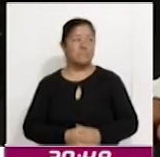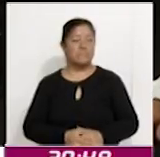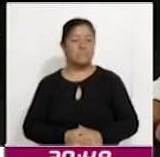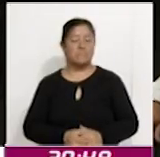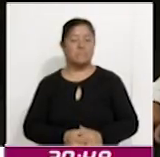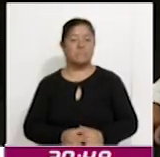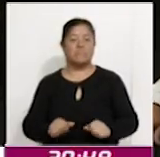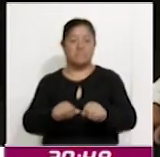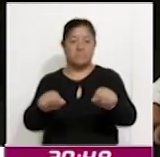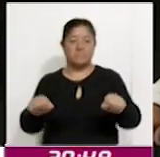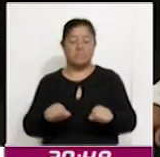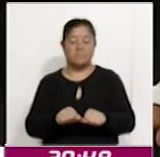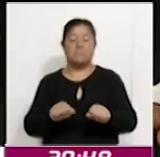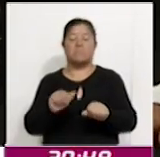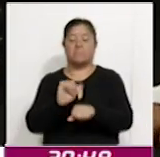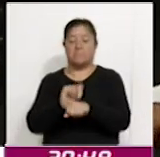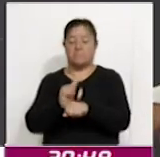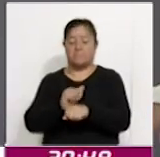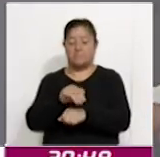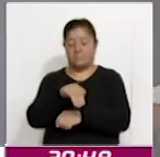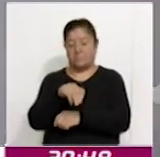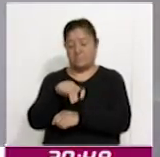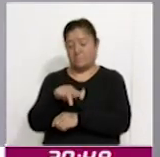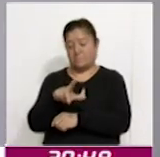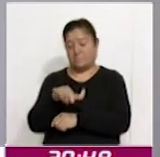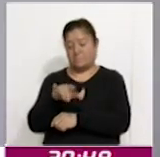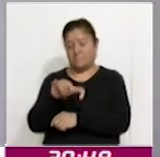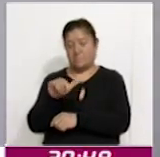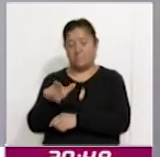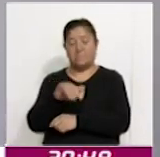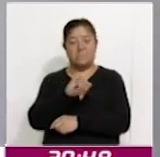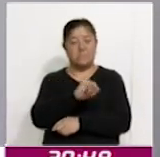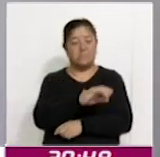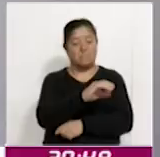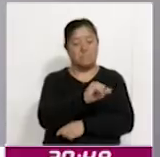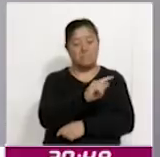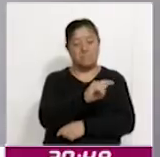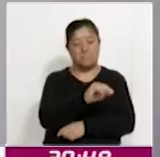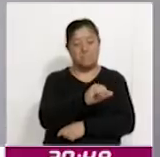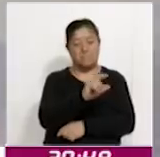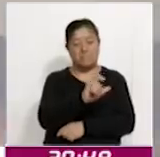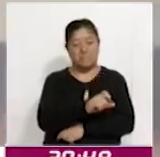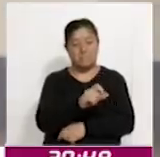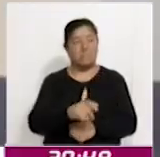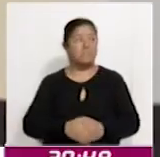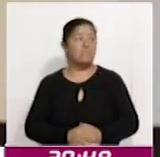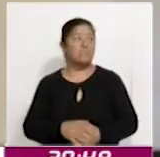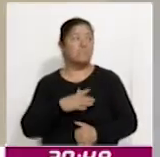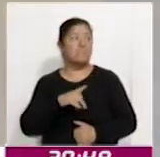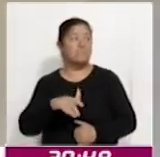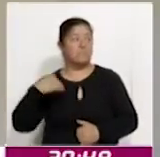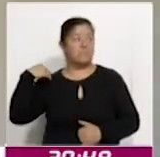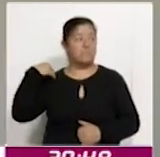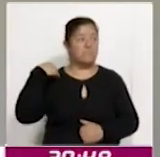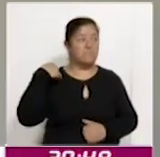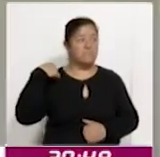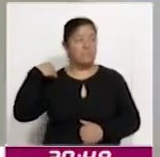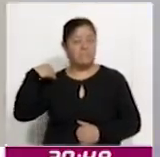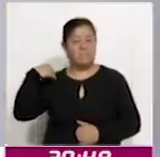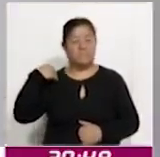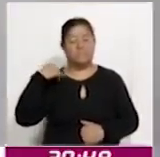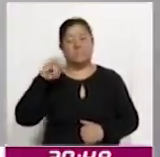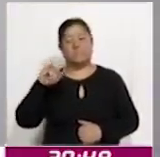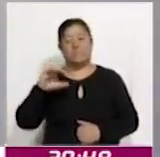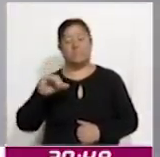En la Sala de Arte Miguel Enelira, el Instituto de Capacitación para el Trabajo del Estado de Tlaxcala, ICATLAX, desarrolló la pasarela ICATLAX 2024,